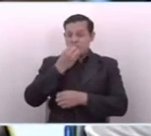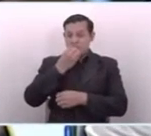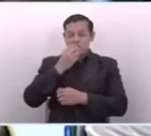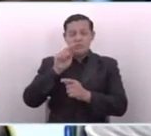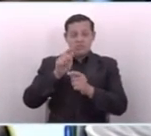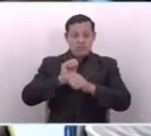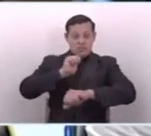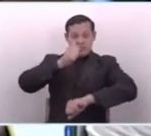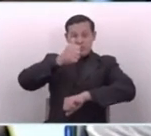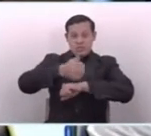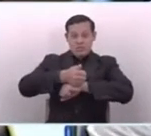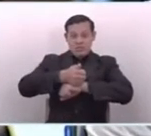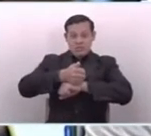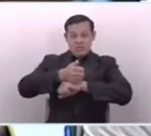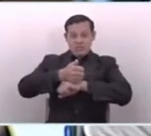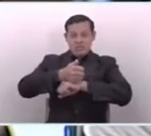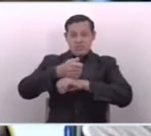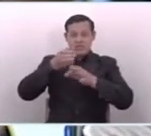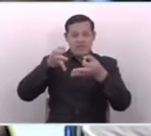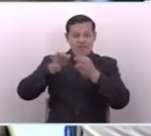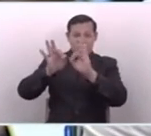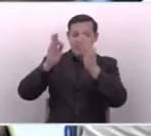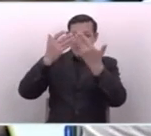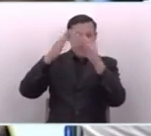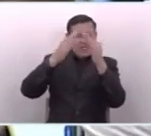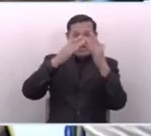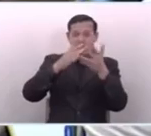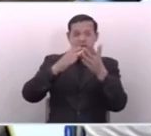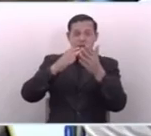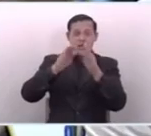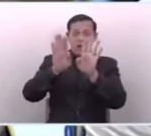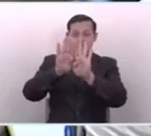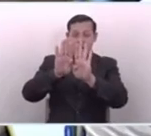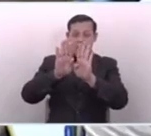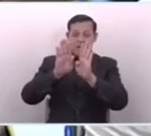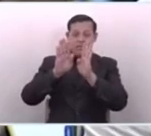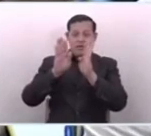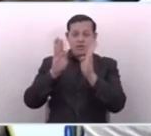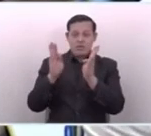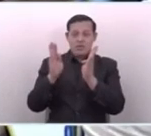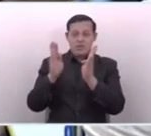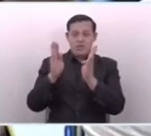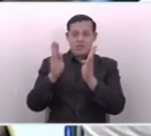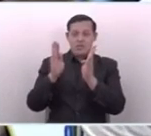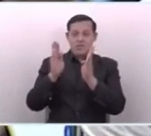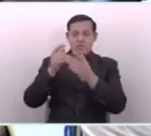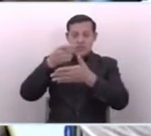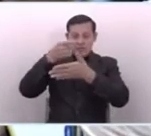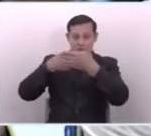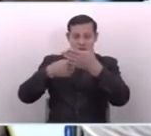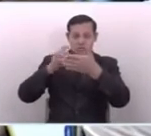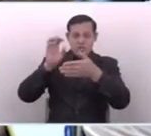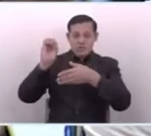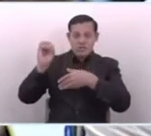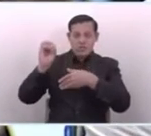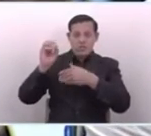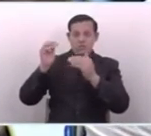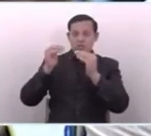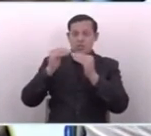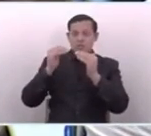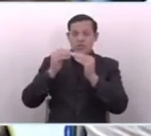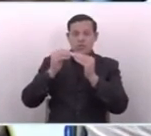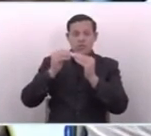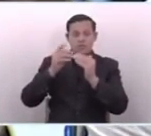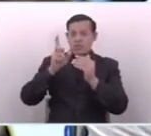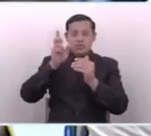estar implementando de manera desmedida la apertura y la exoneración de aranceles como este